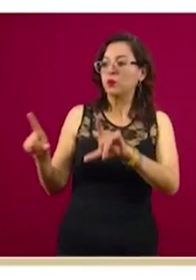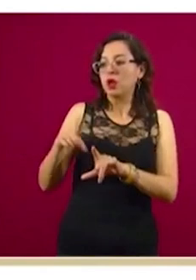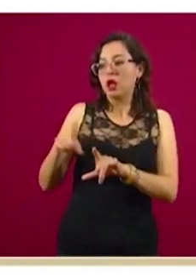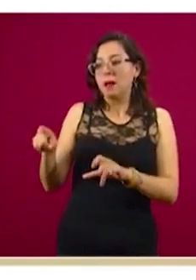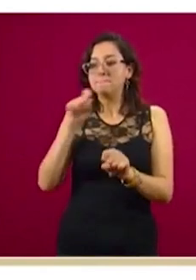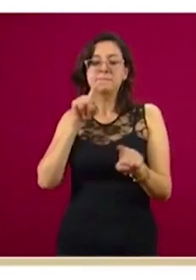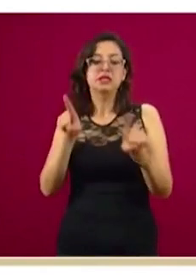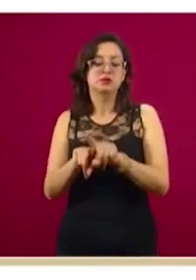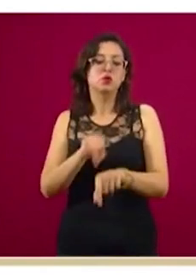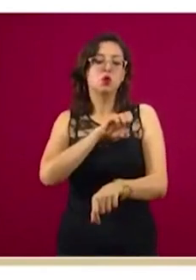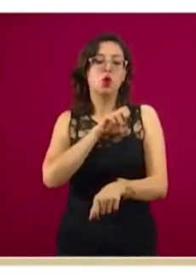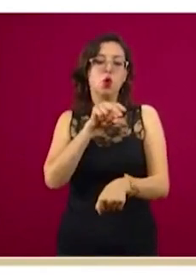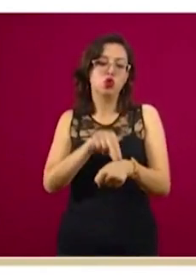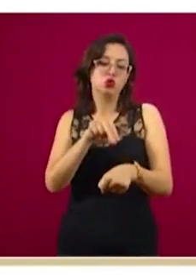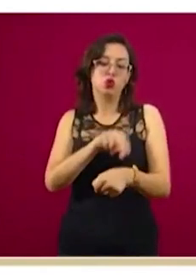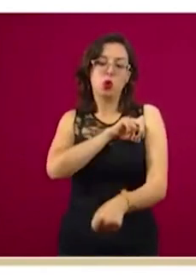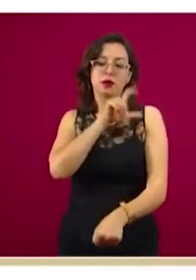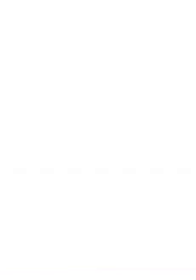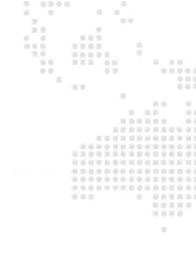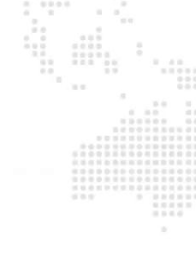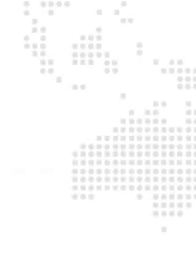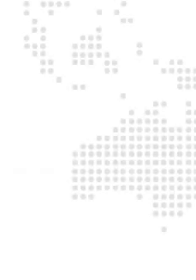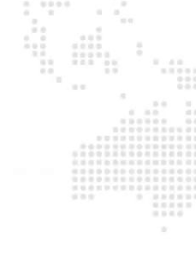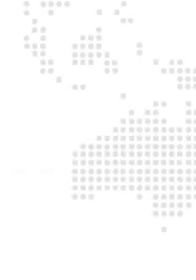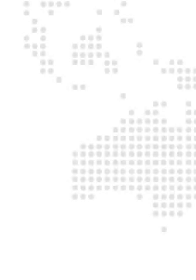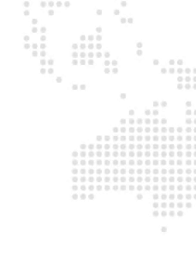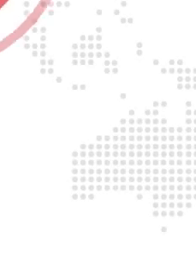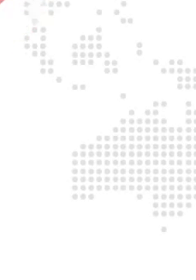especializado para atender a estos pacientes.